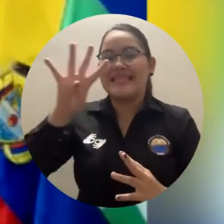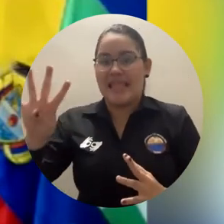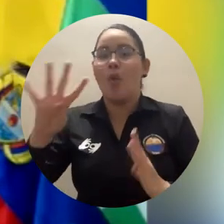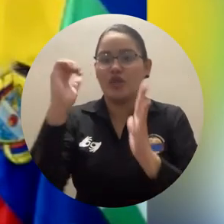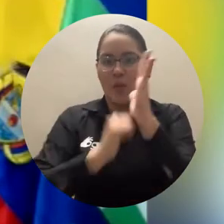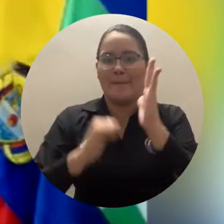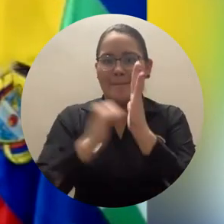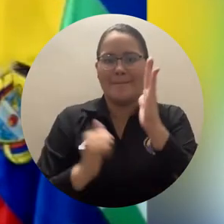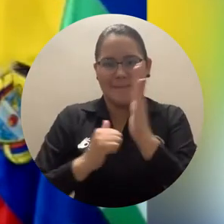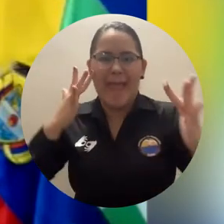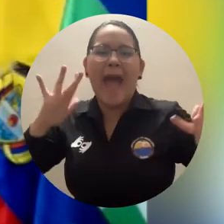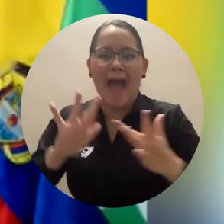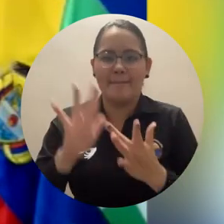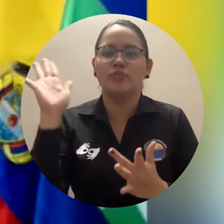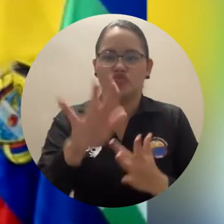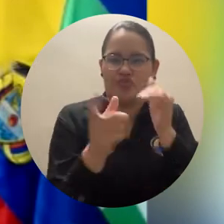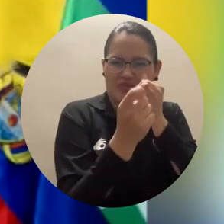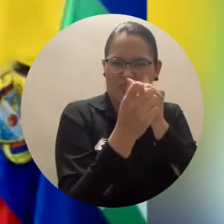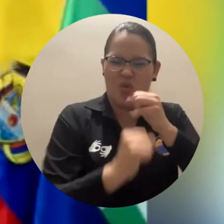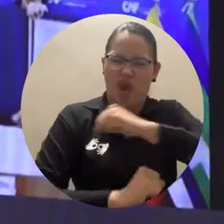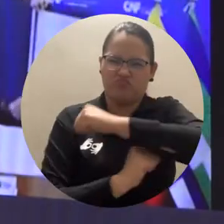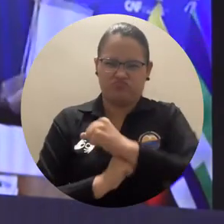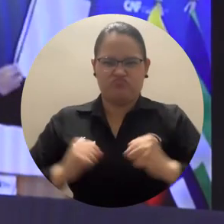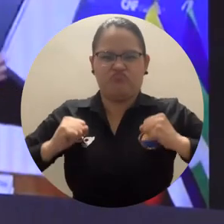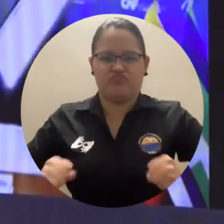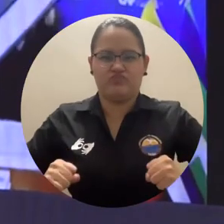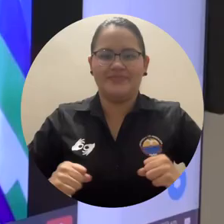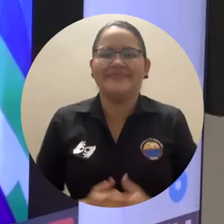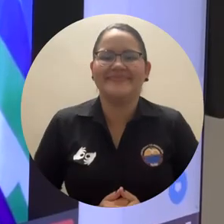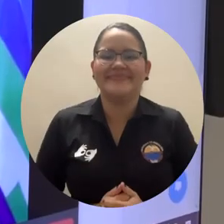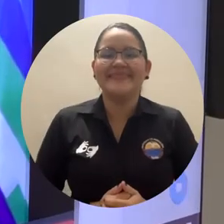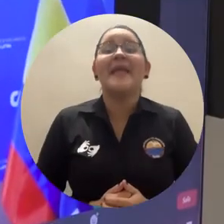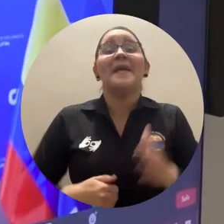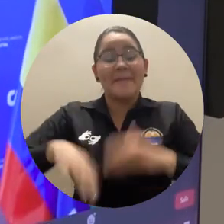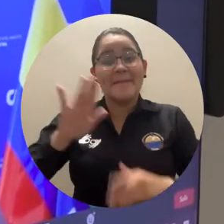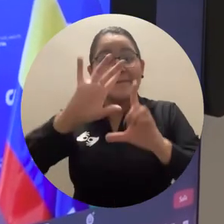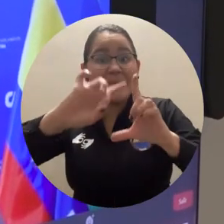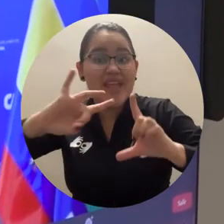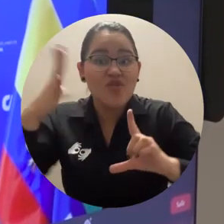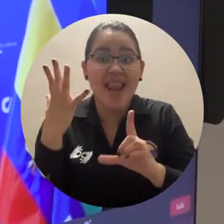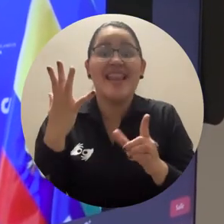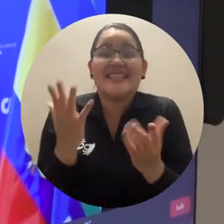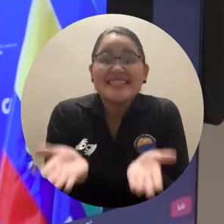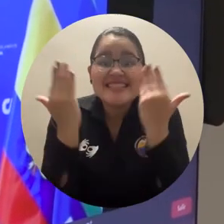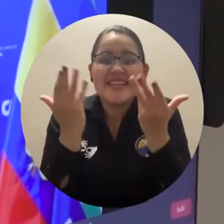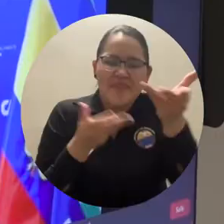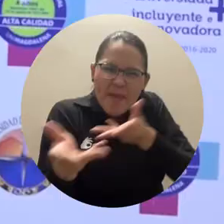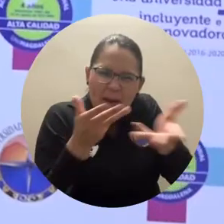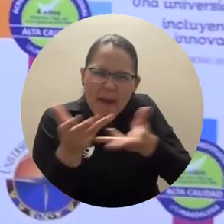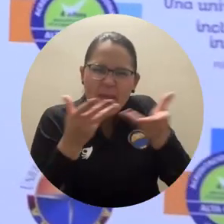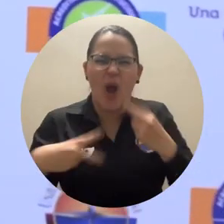columna vertebral de la carrera de economía. Por medio de la virtualidad, este proyecto también permitirá el intercambio y